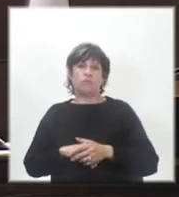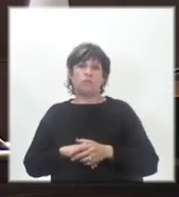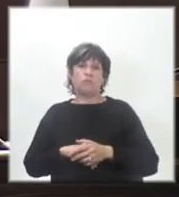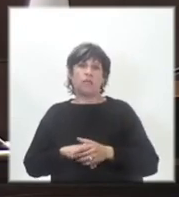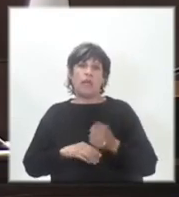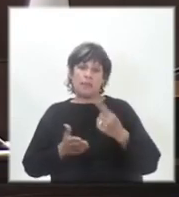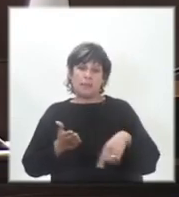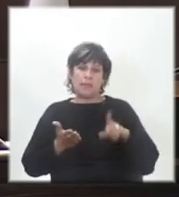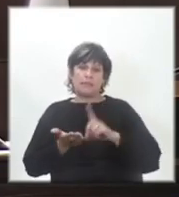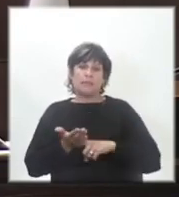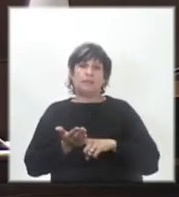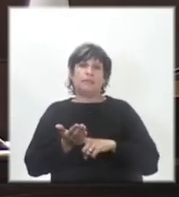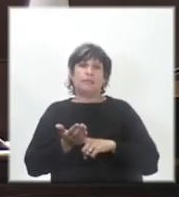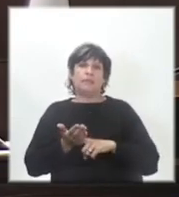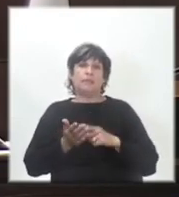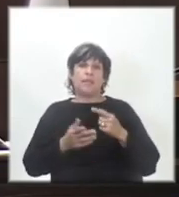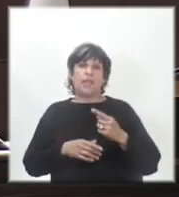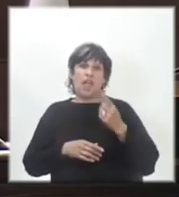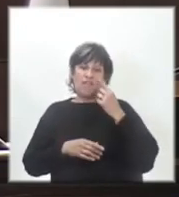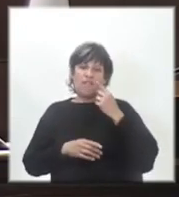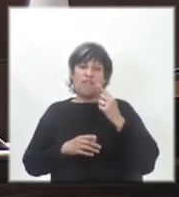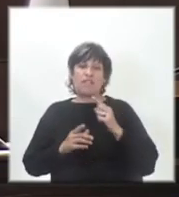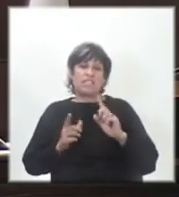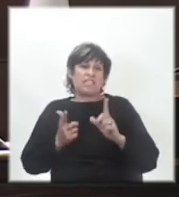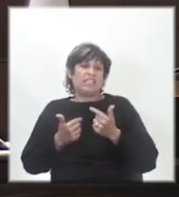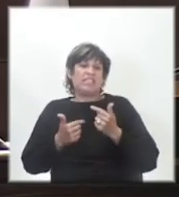Es más, vivir sin miedo.